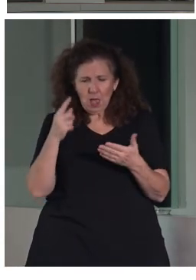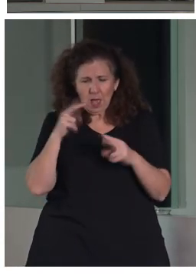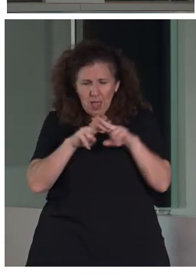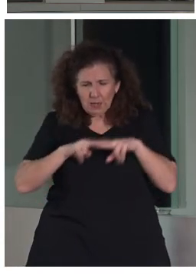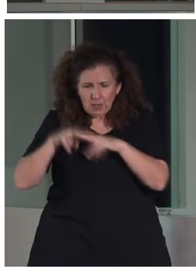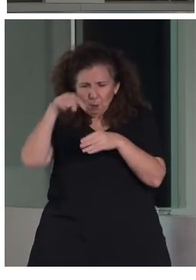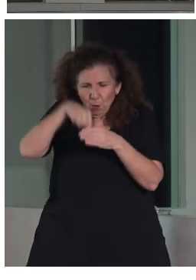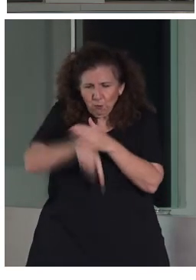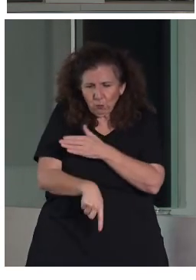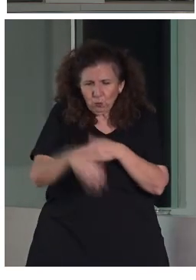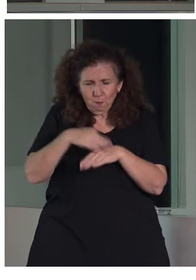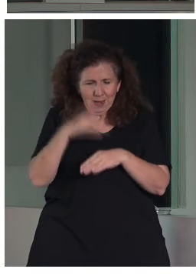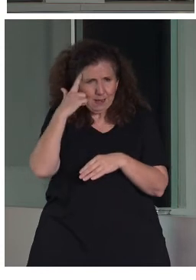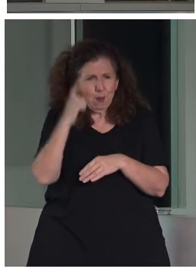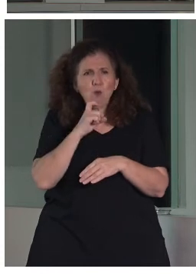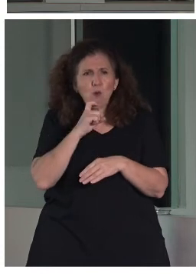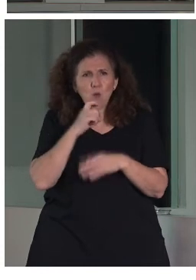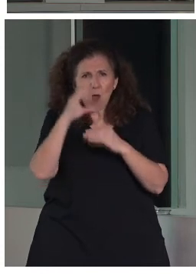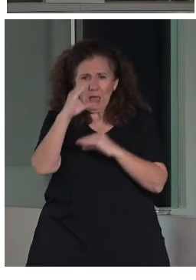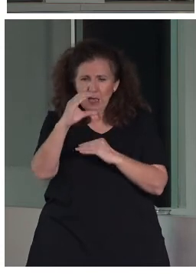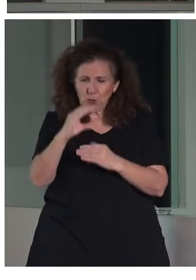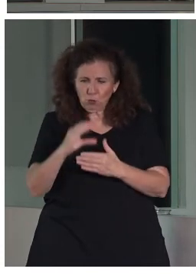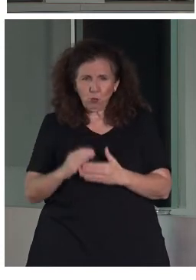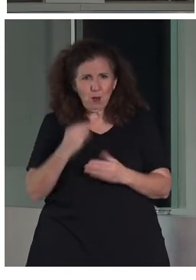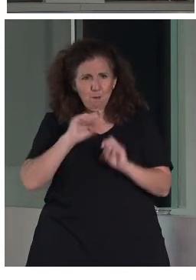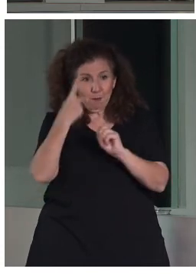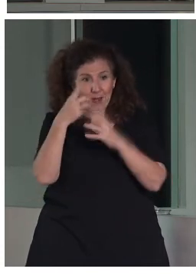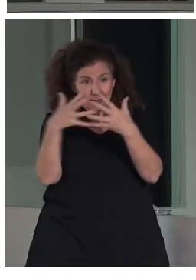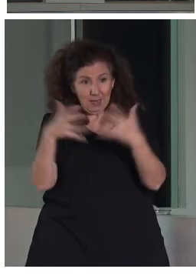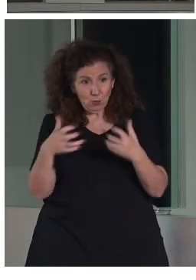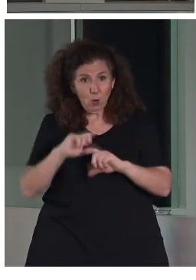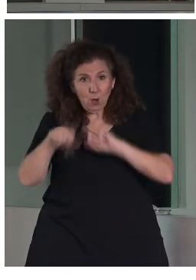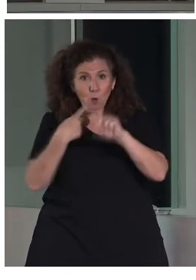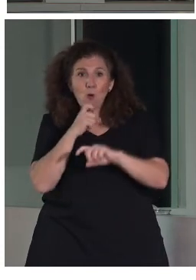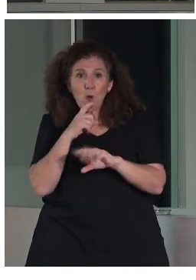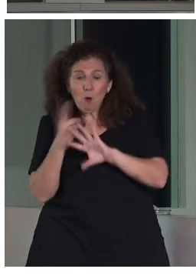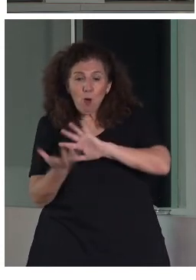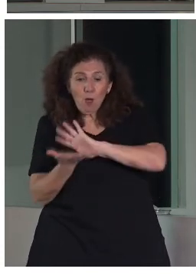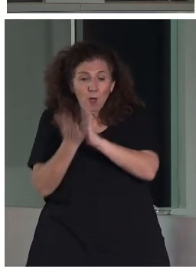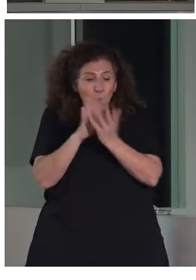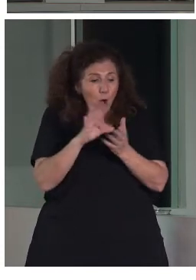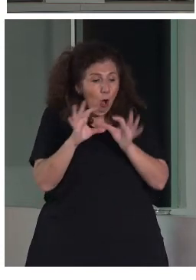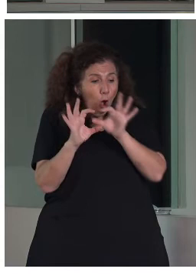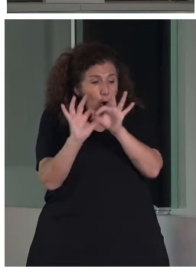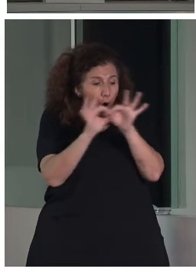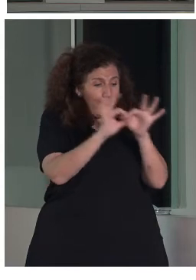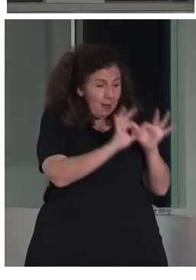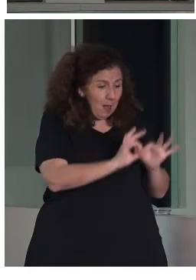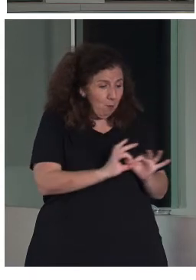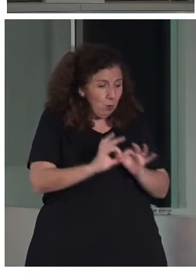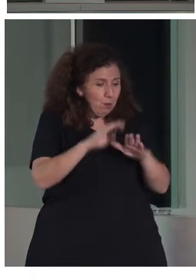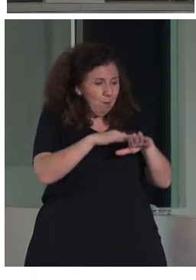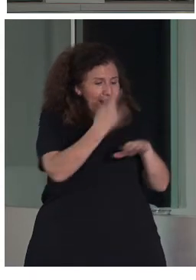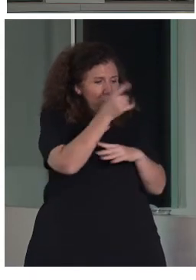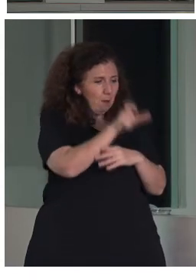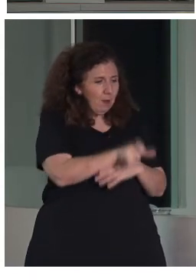estructura tiene el original y cómo podemos ponerlo de una manera más ordenada con un hilo coherente para una persona que tiene dificultades de